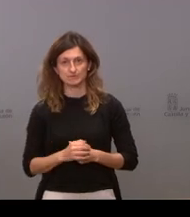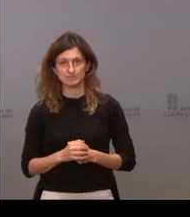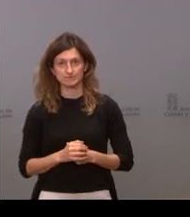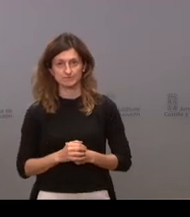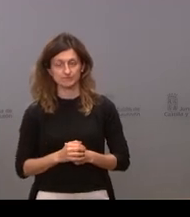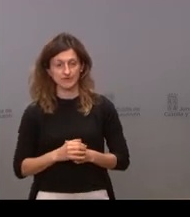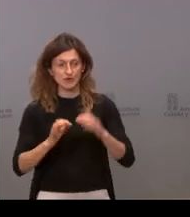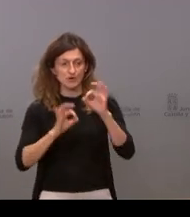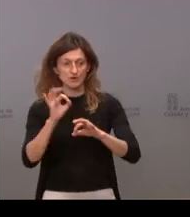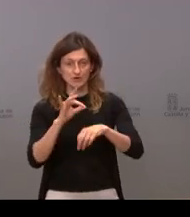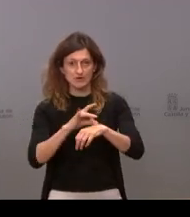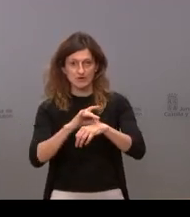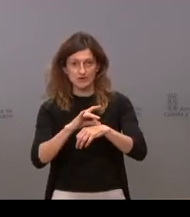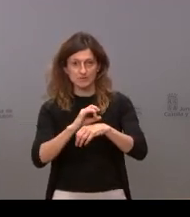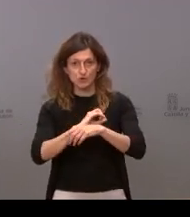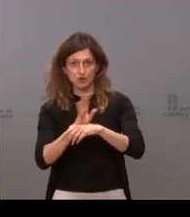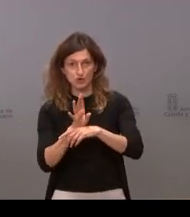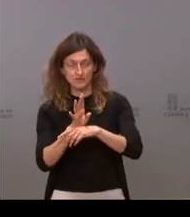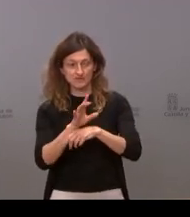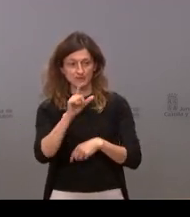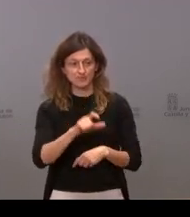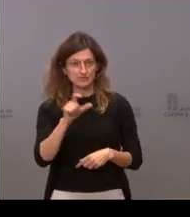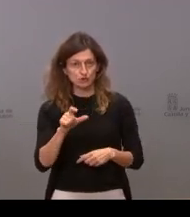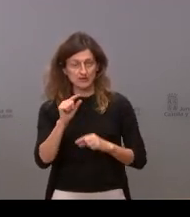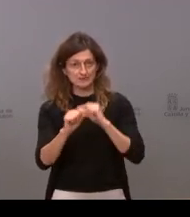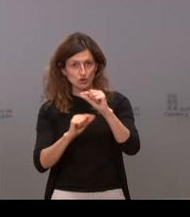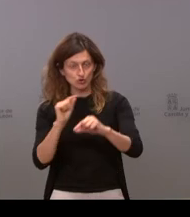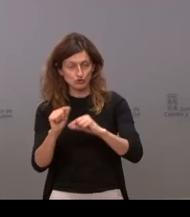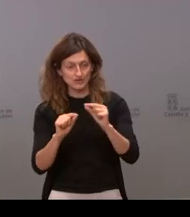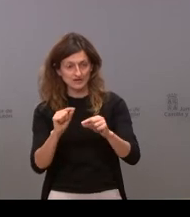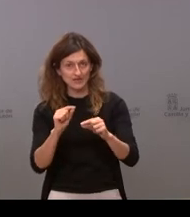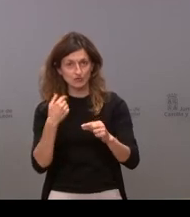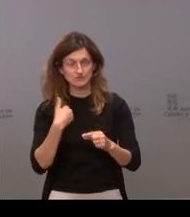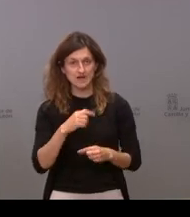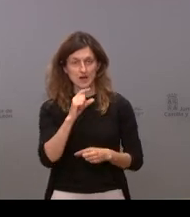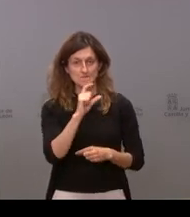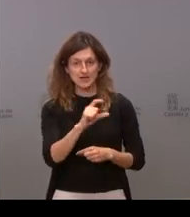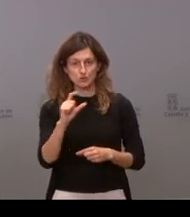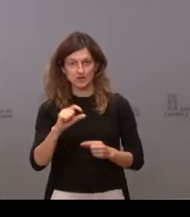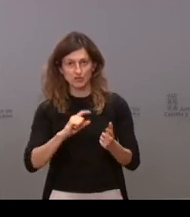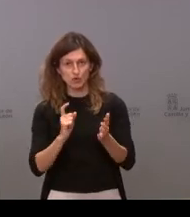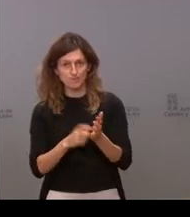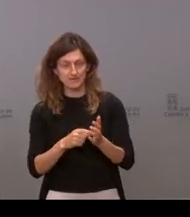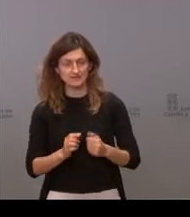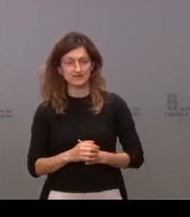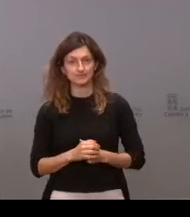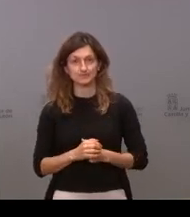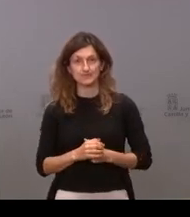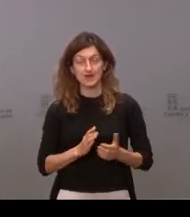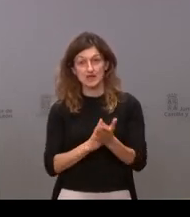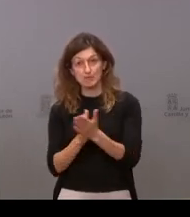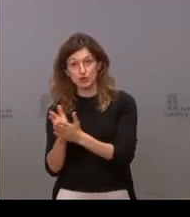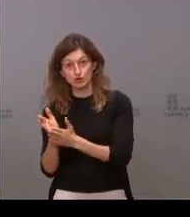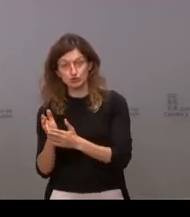de contagiados por COVID-19 de personas que se hayan contagiado ya con la pauta de vacunación completa eso por un lado y